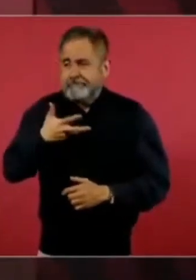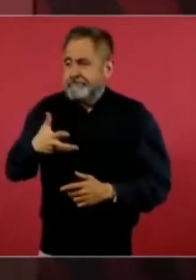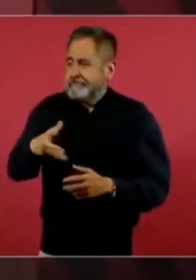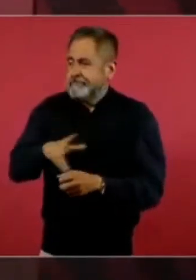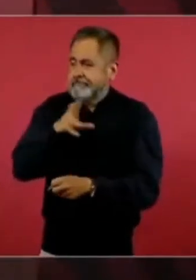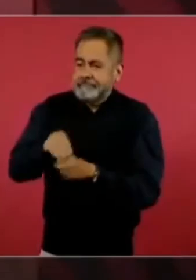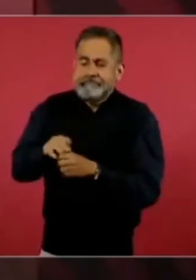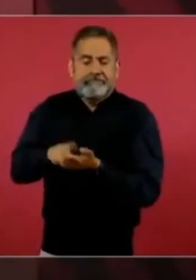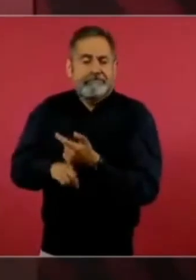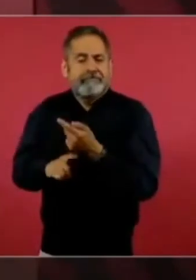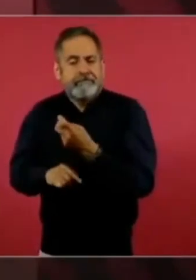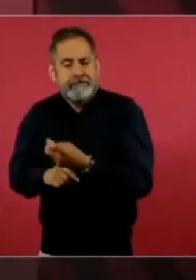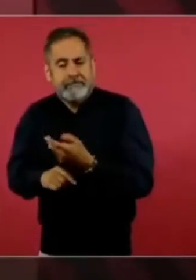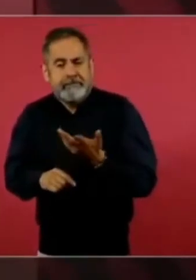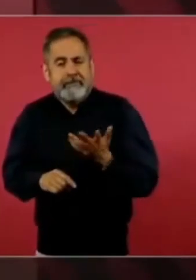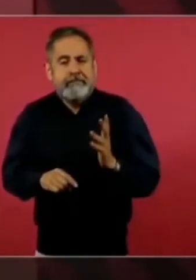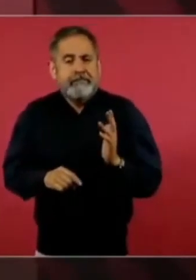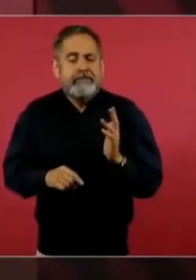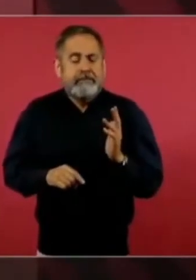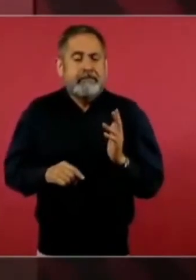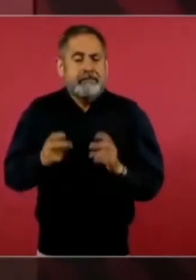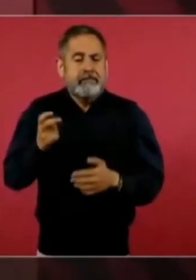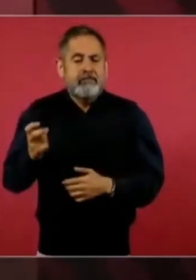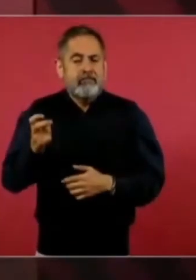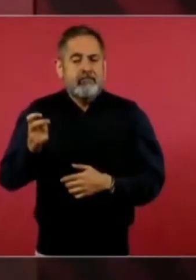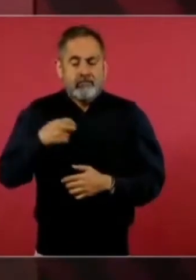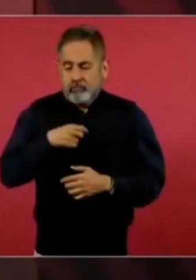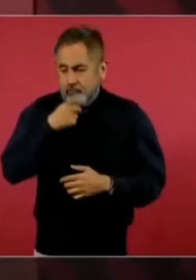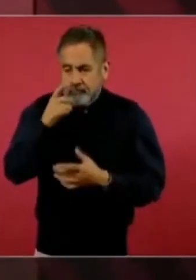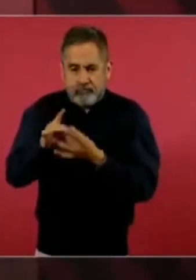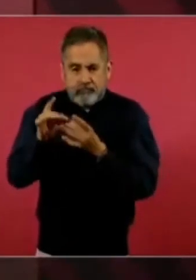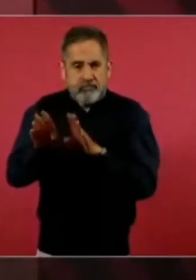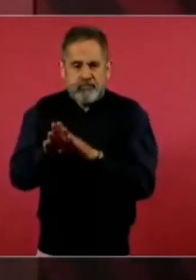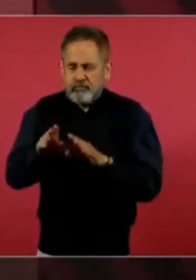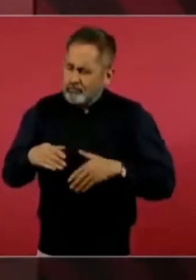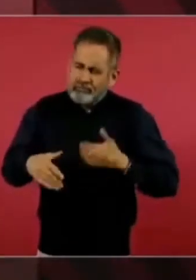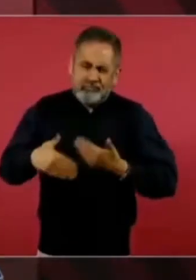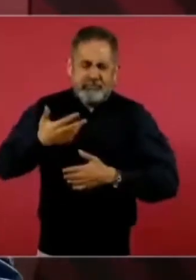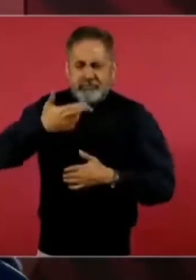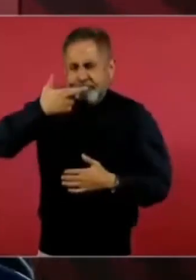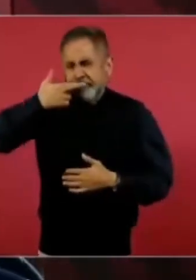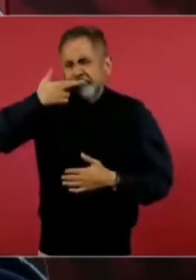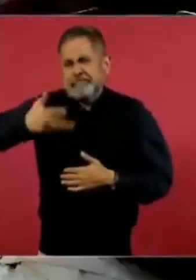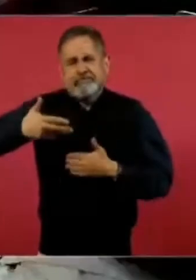por eso hablo de que nos va a ir mejor,